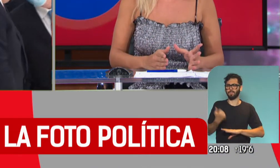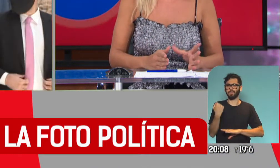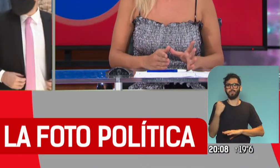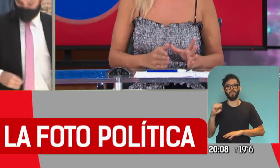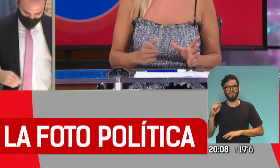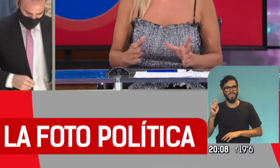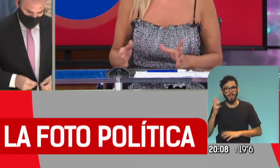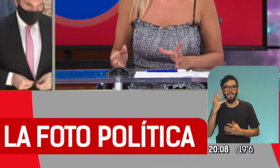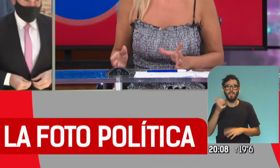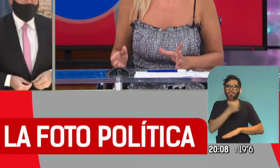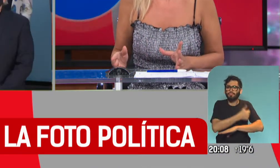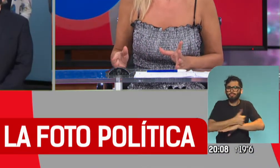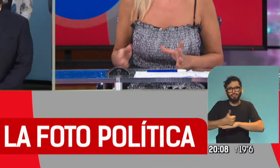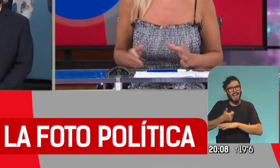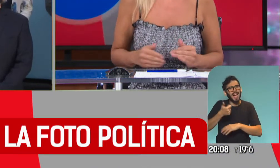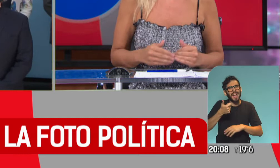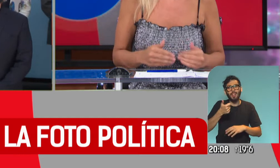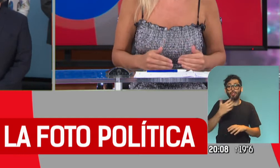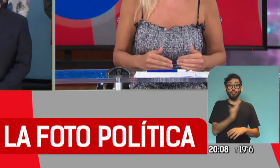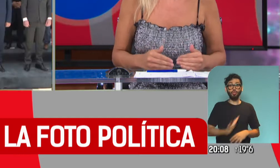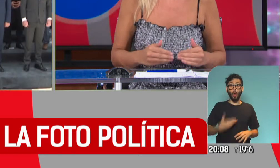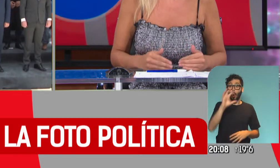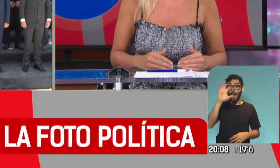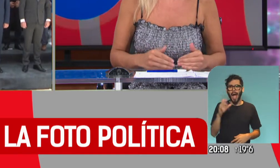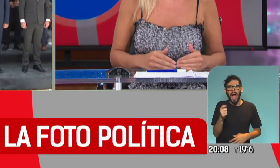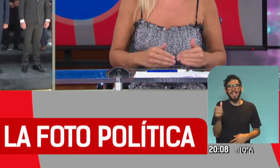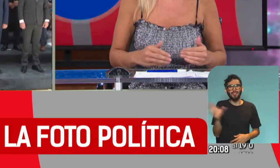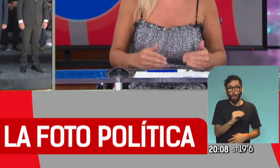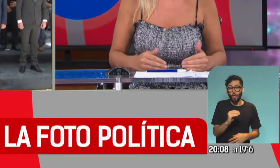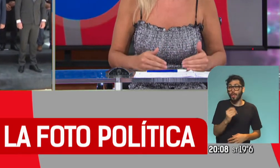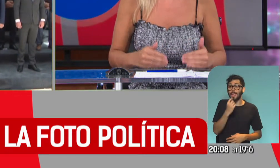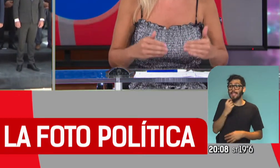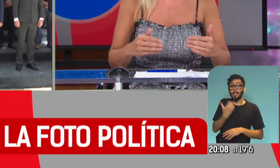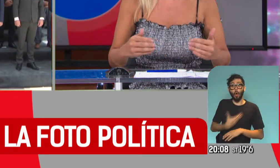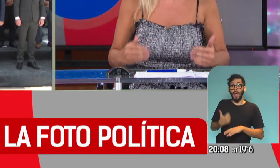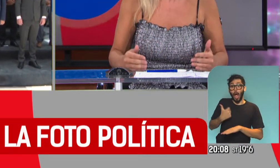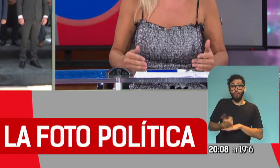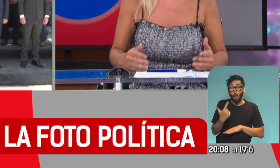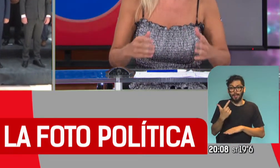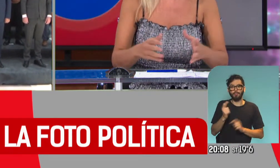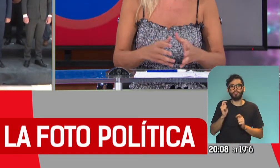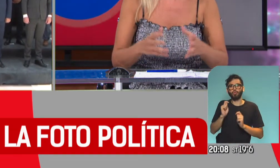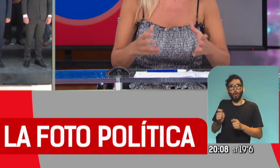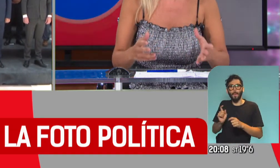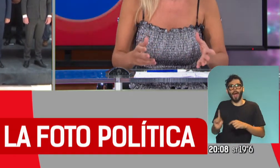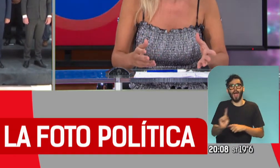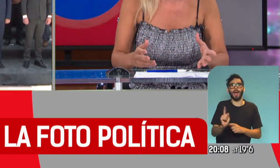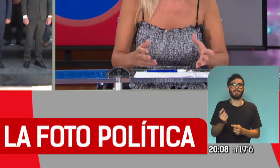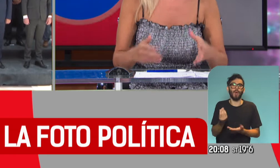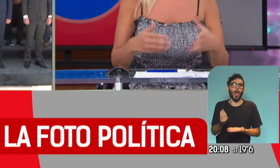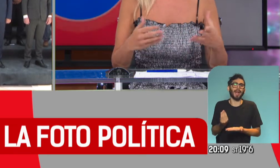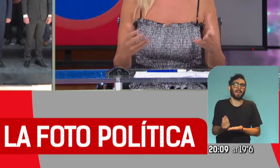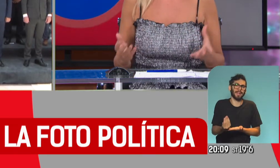presencias, casi todos los gobernadores. Porque quienes no estuvieron, mandaron a un representante. Hubo 21 representantes de las